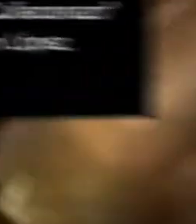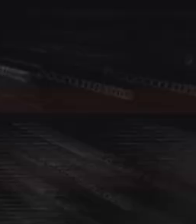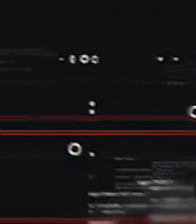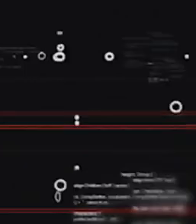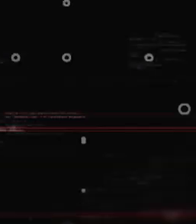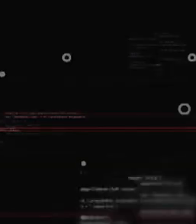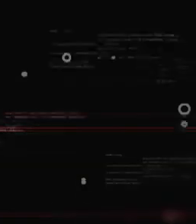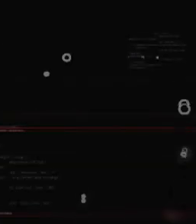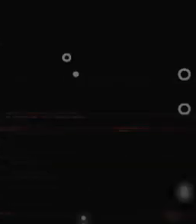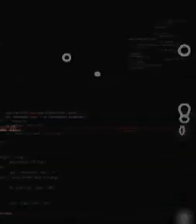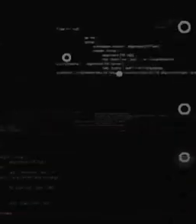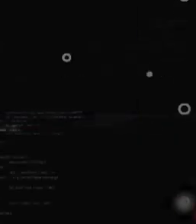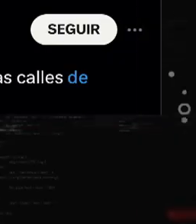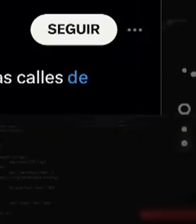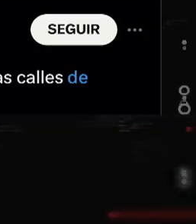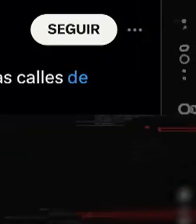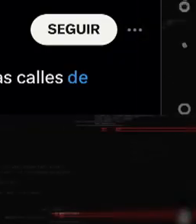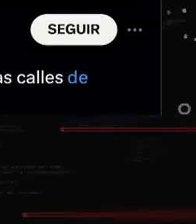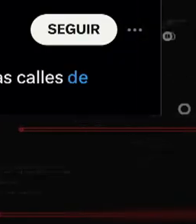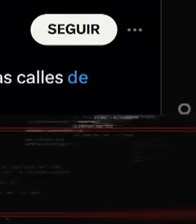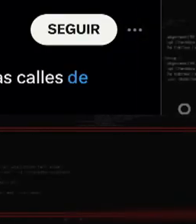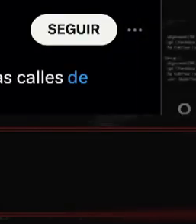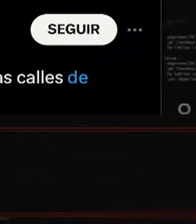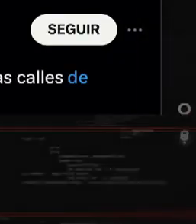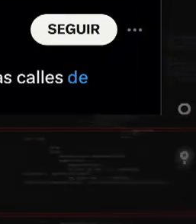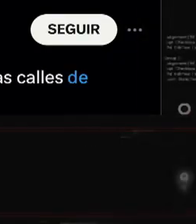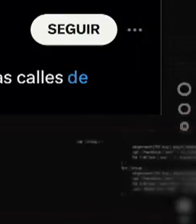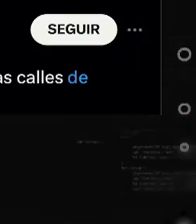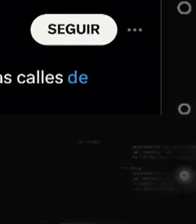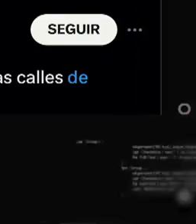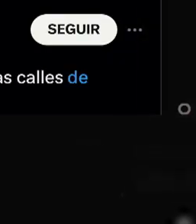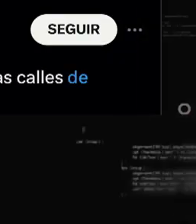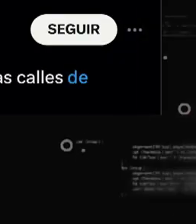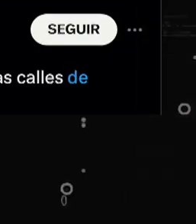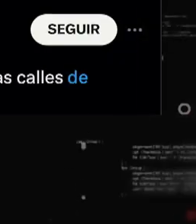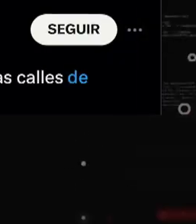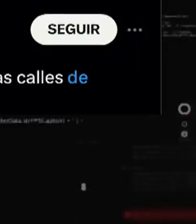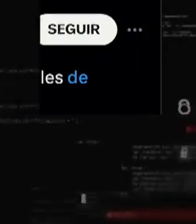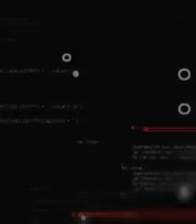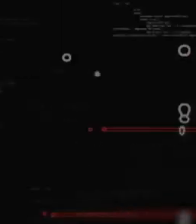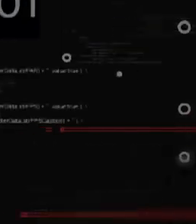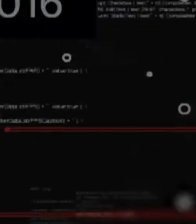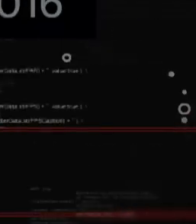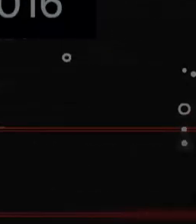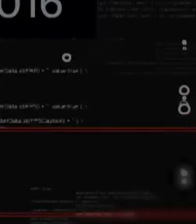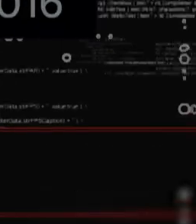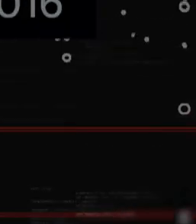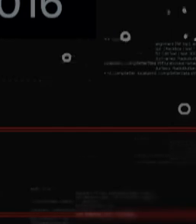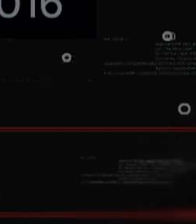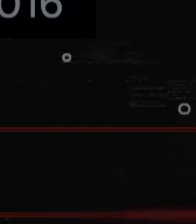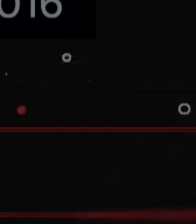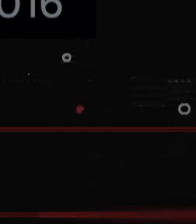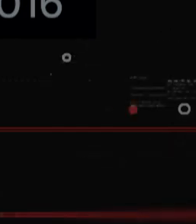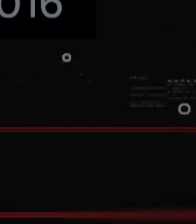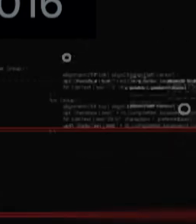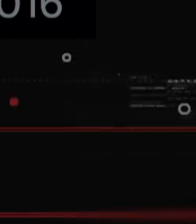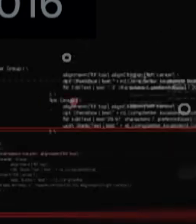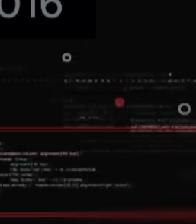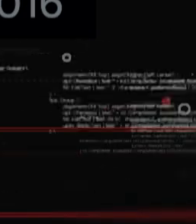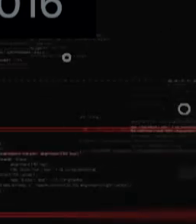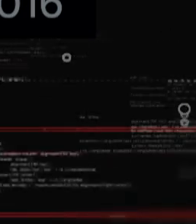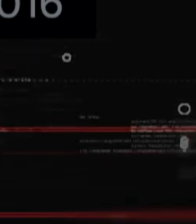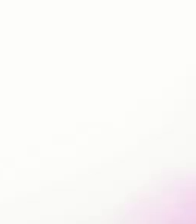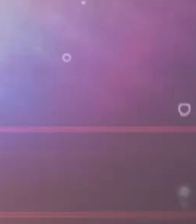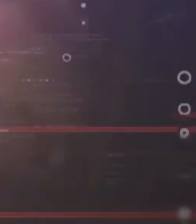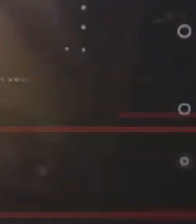Zambada. El video que circula en redes sociales fue grabado en Ankara, Turquía, en julio de 2016 y corresponde al